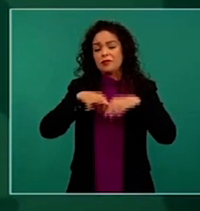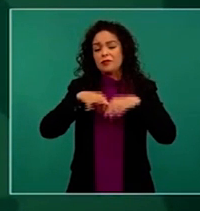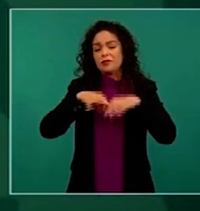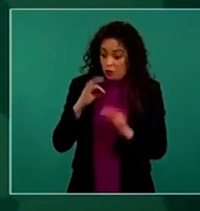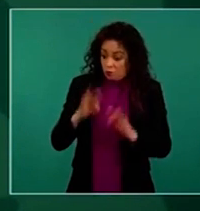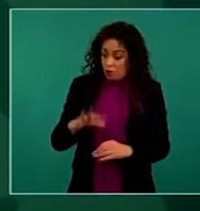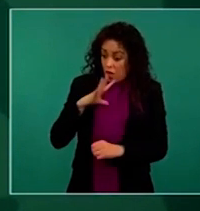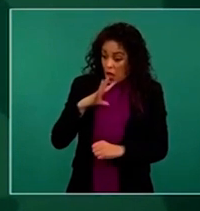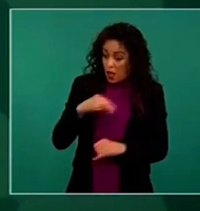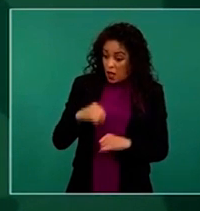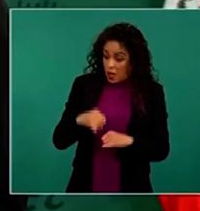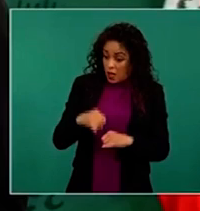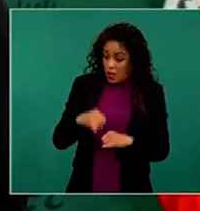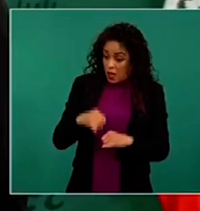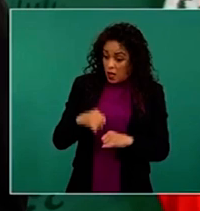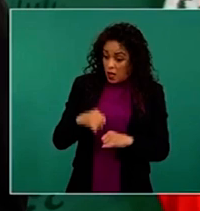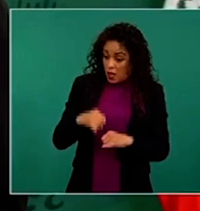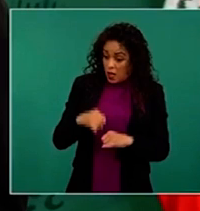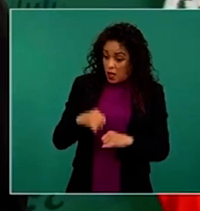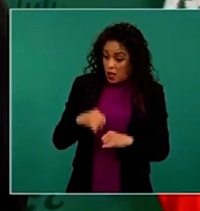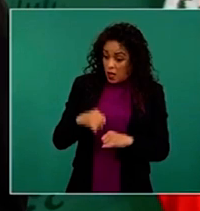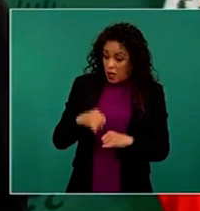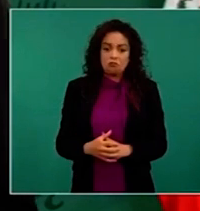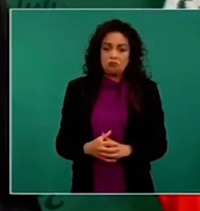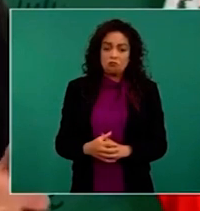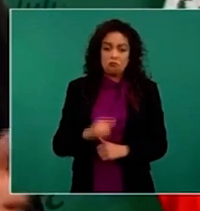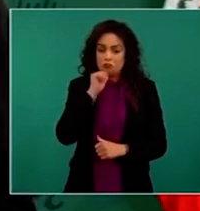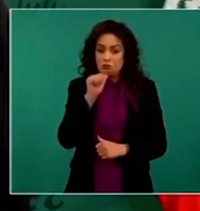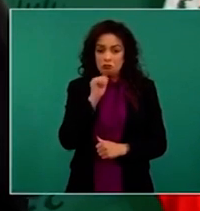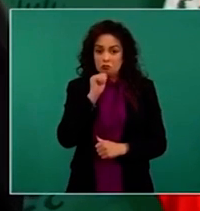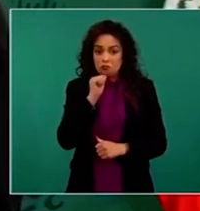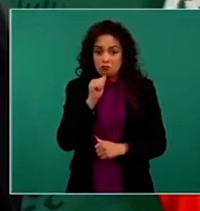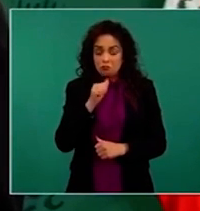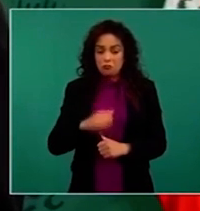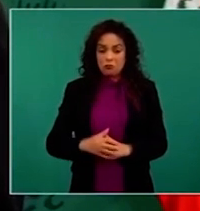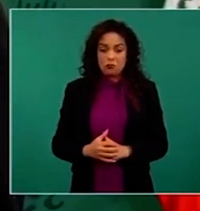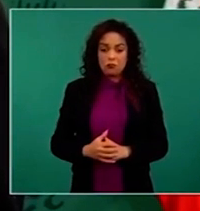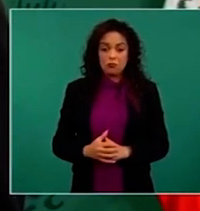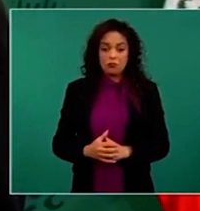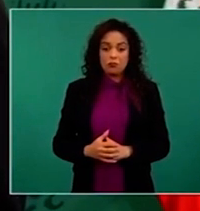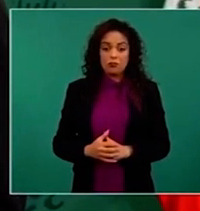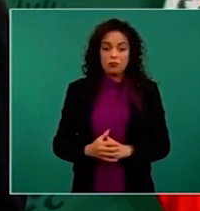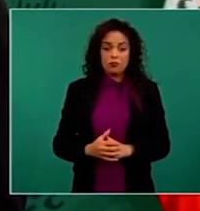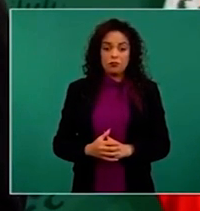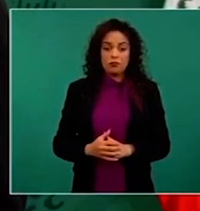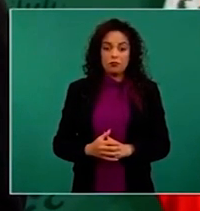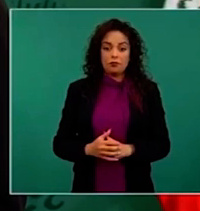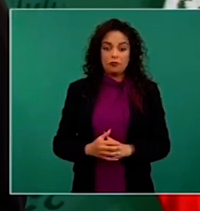y yo no deseo de que esté enfermo